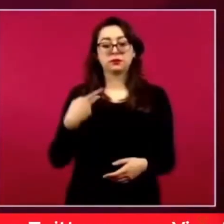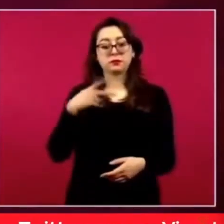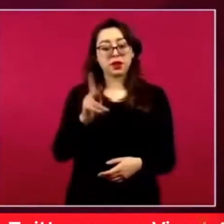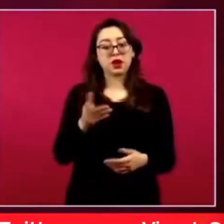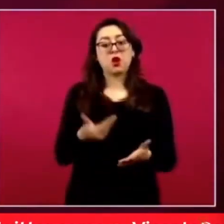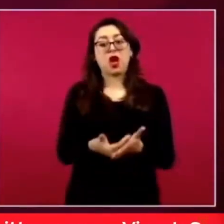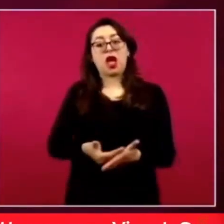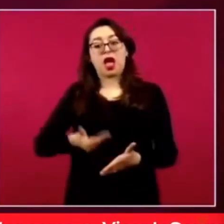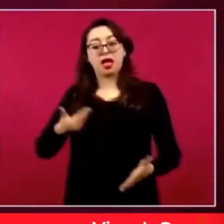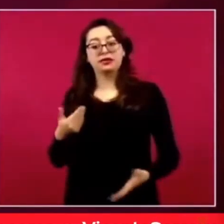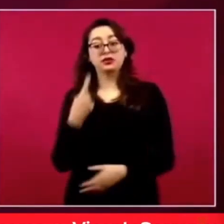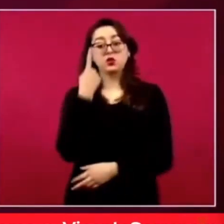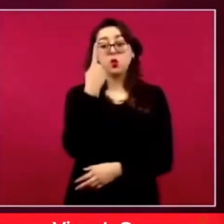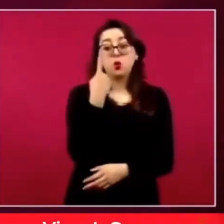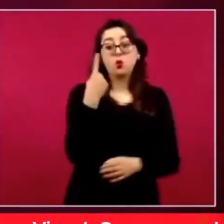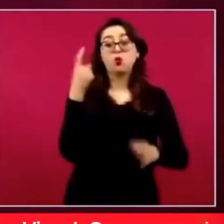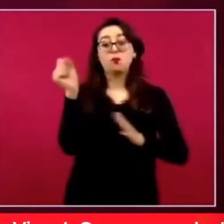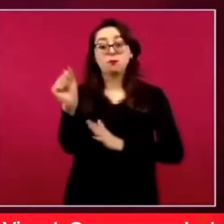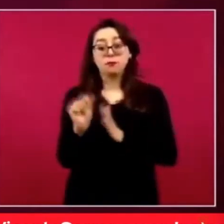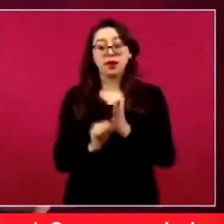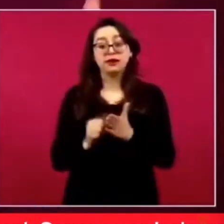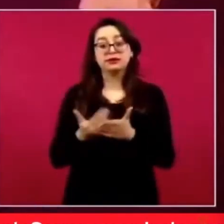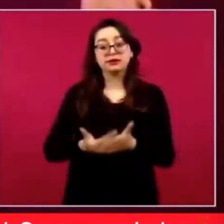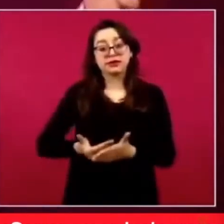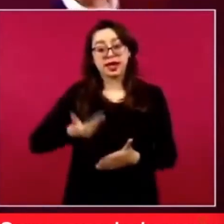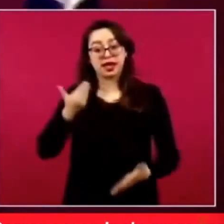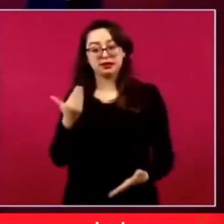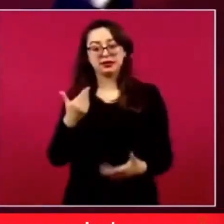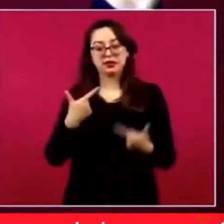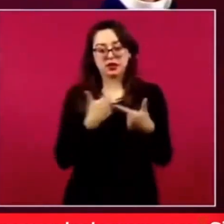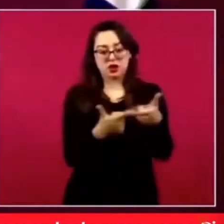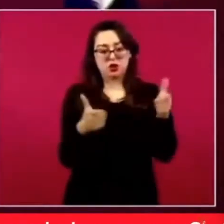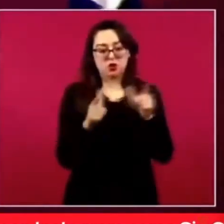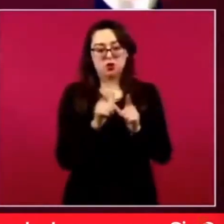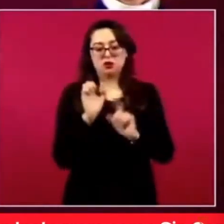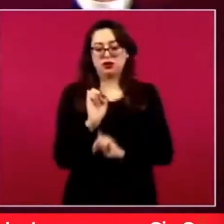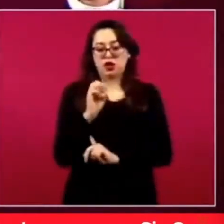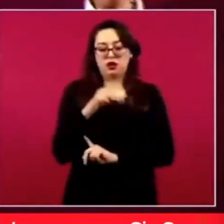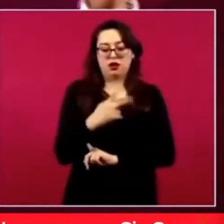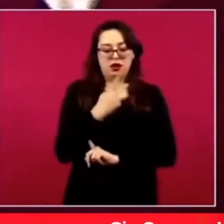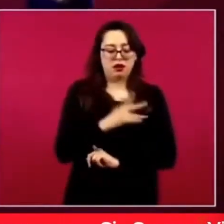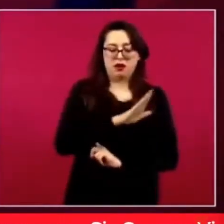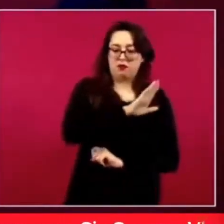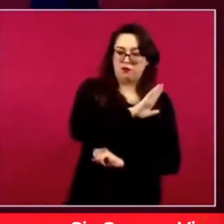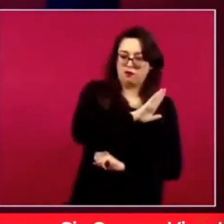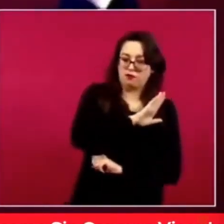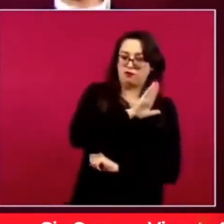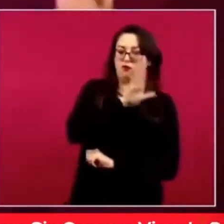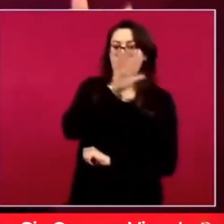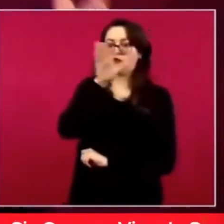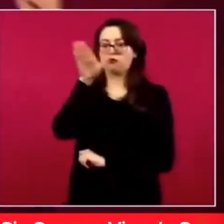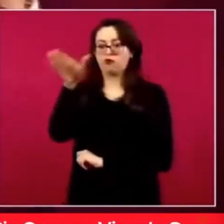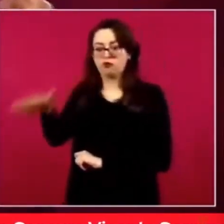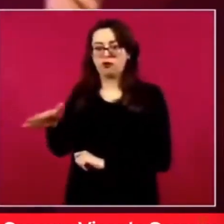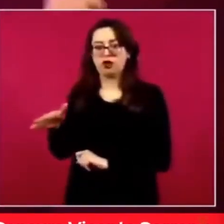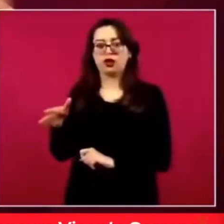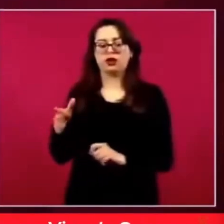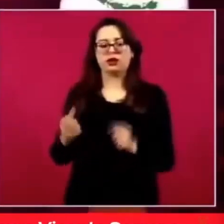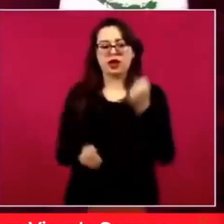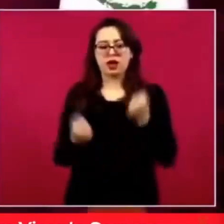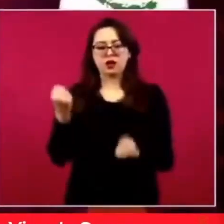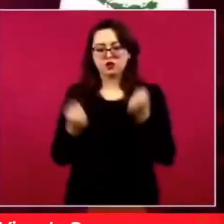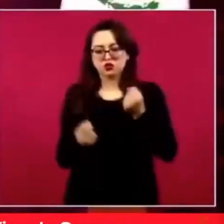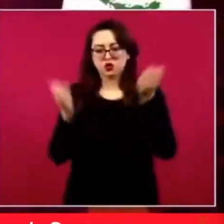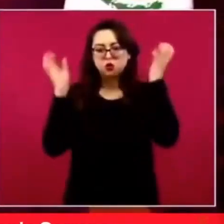y patrullas con torretas, que la gente, pues,